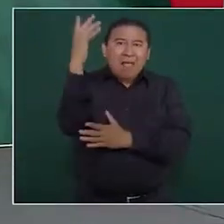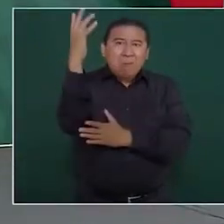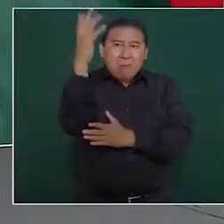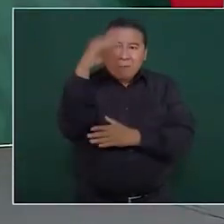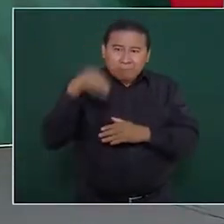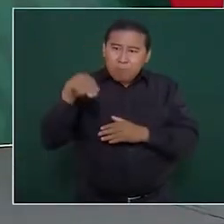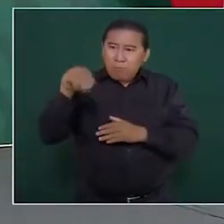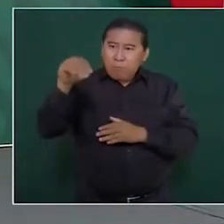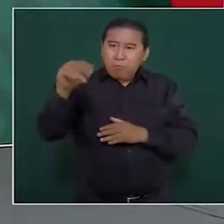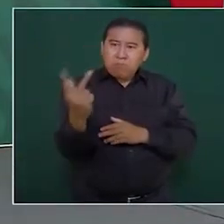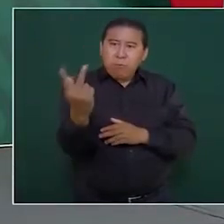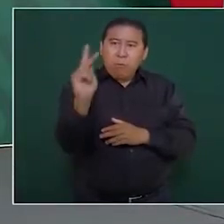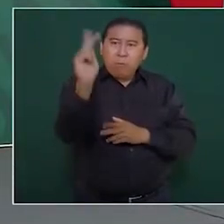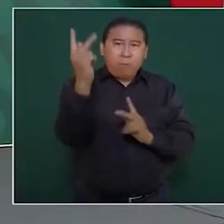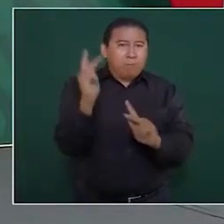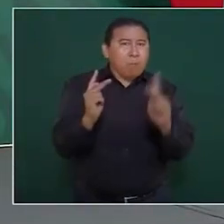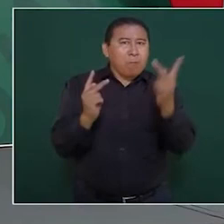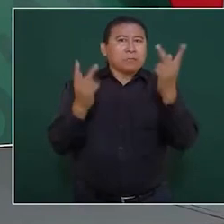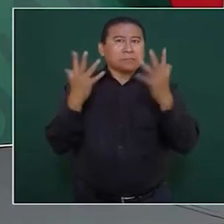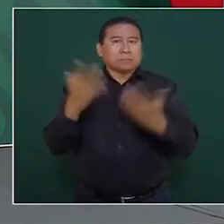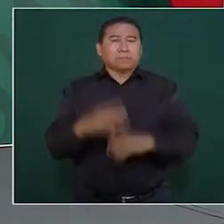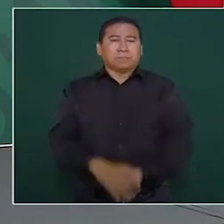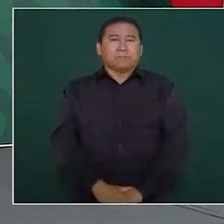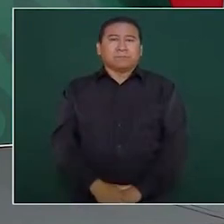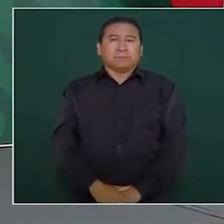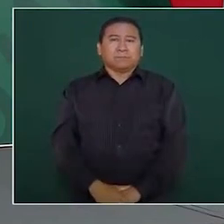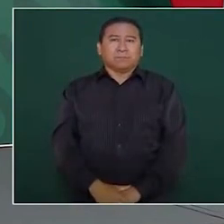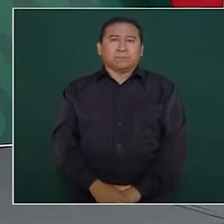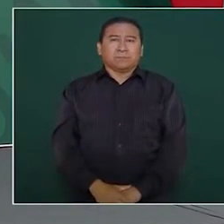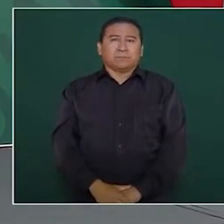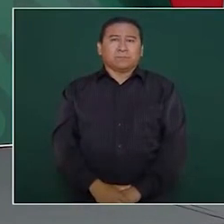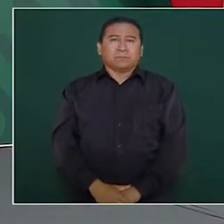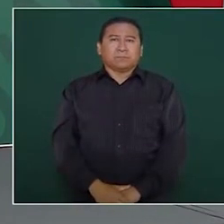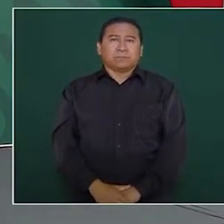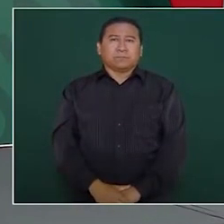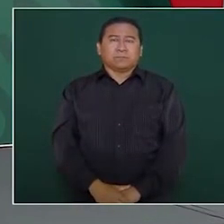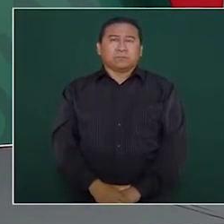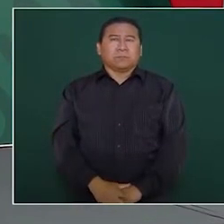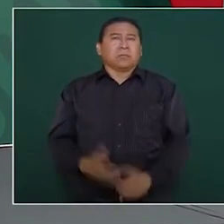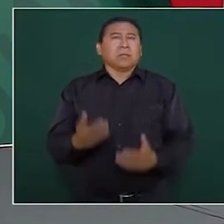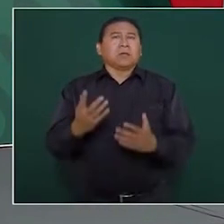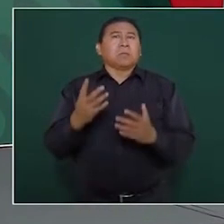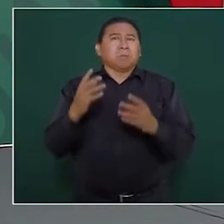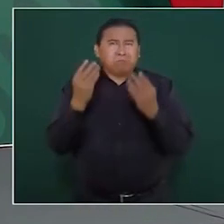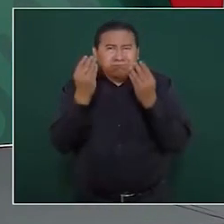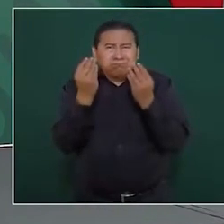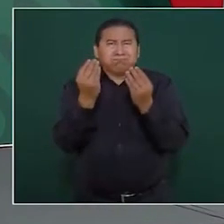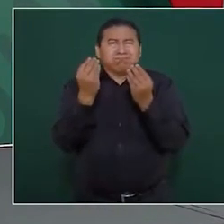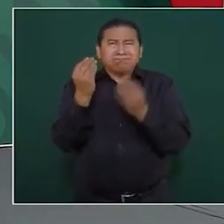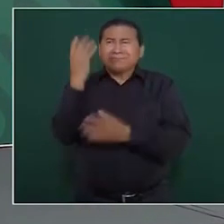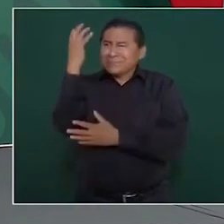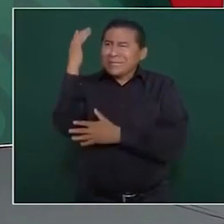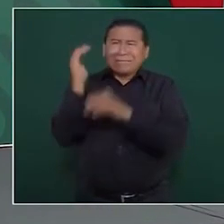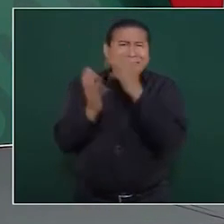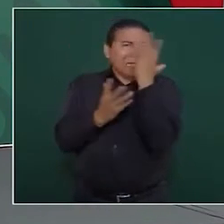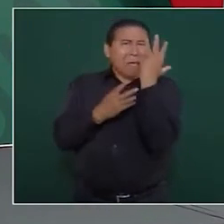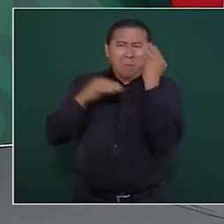pues se se están plantando muchos árboles